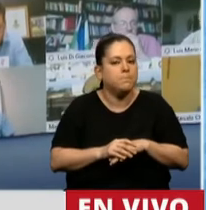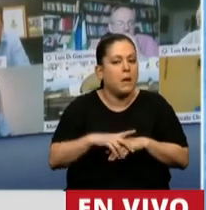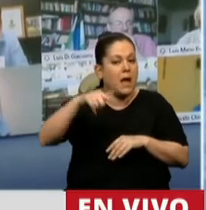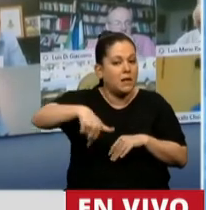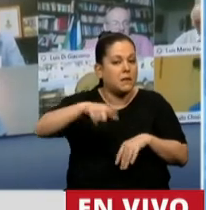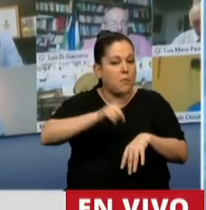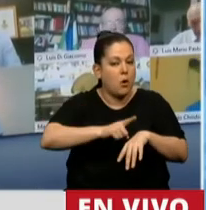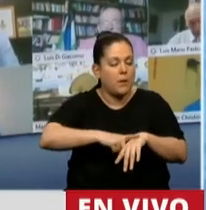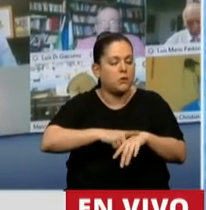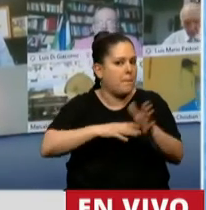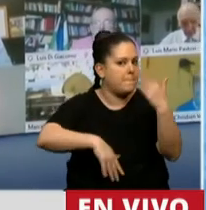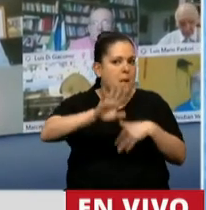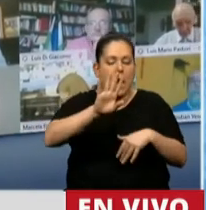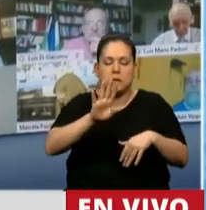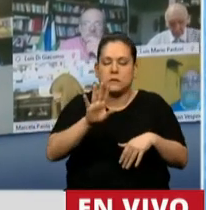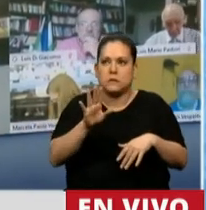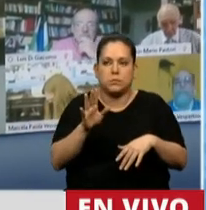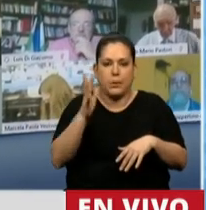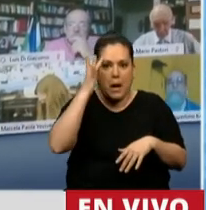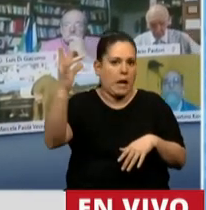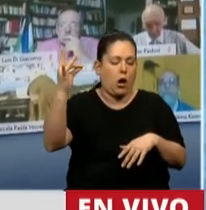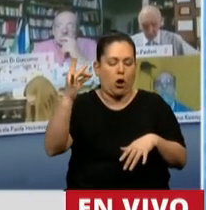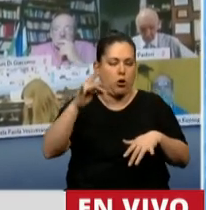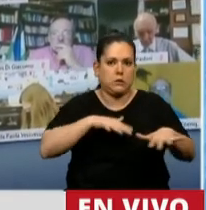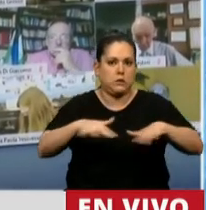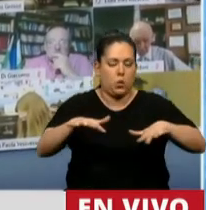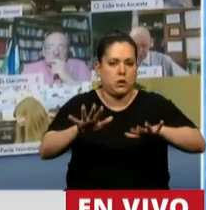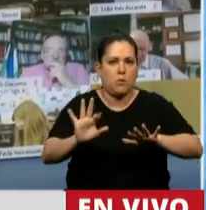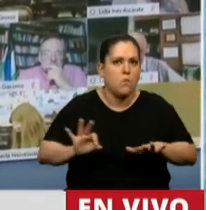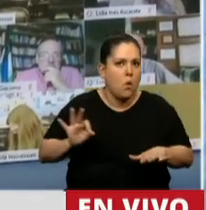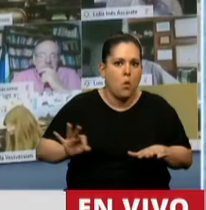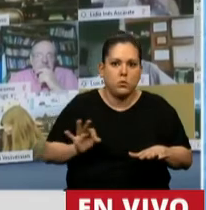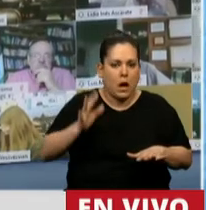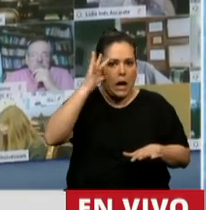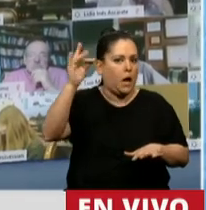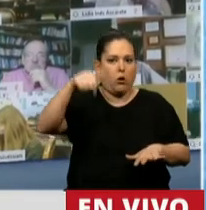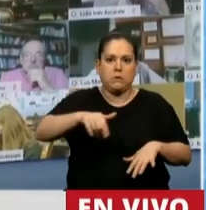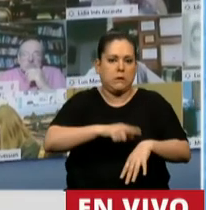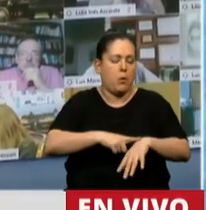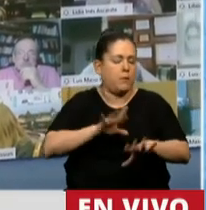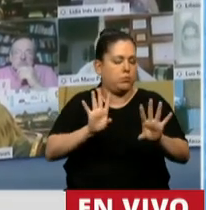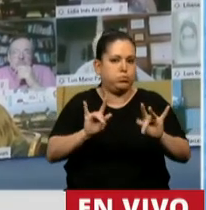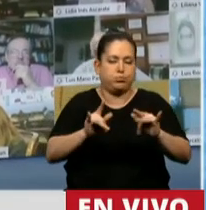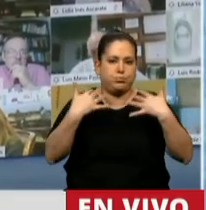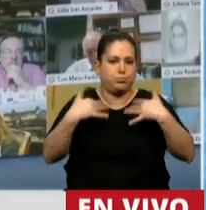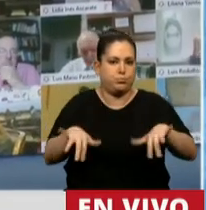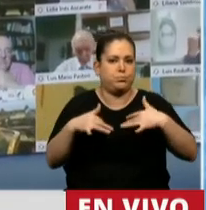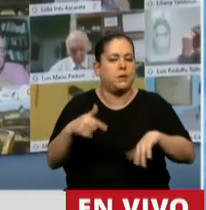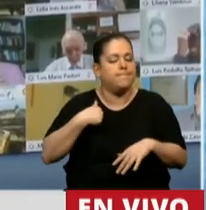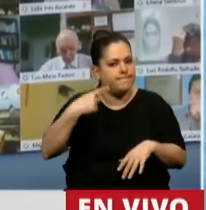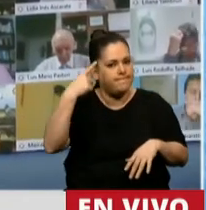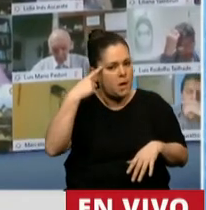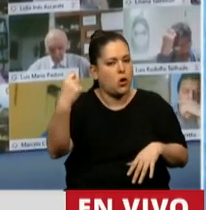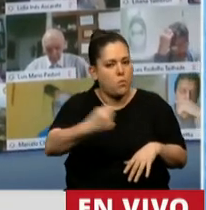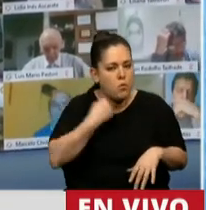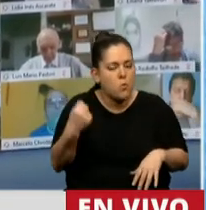quizás el más difícil que hemos atravesado en muchísimos años y creo que es muy importante que